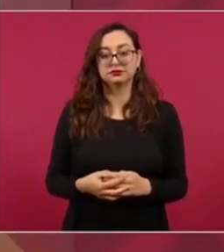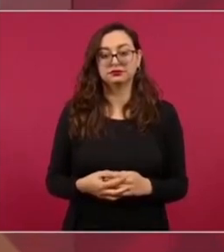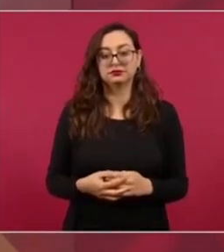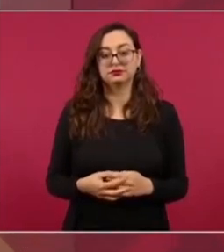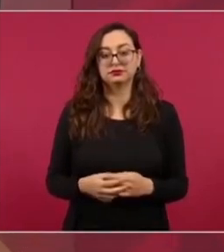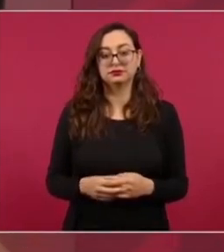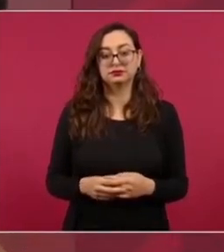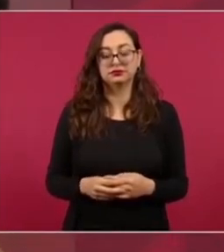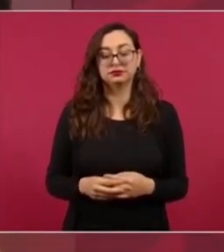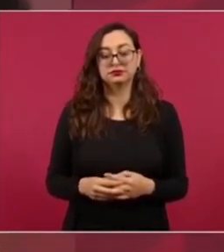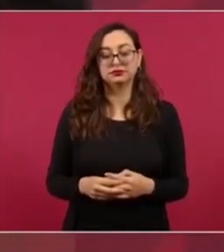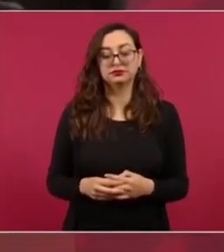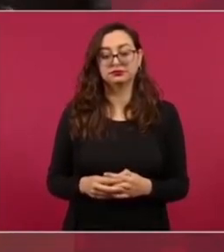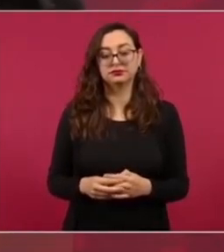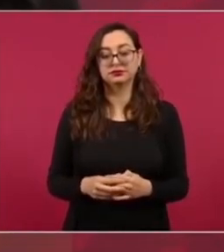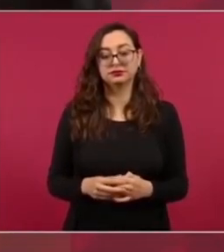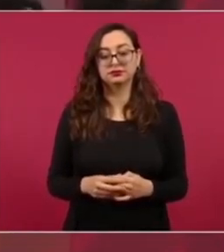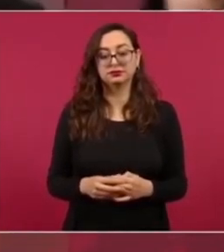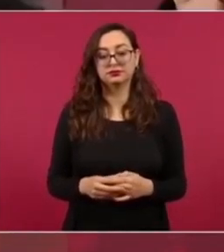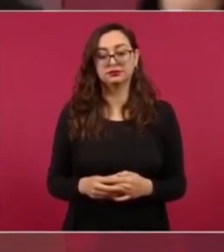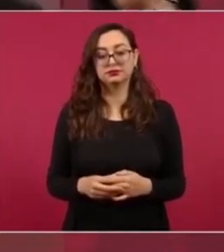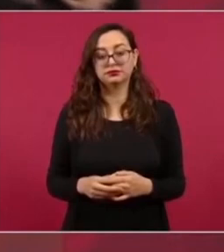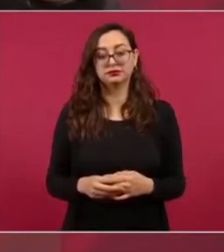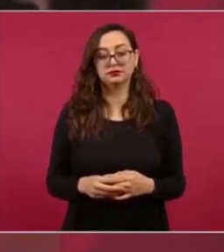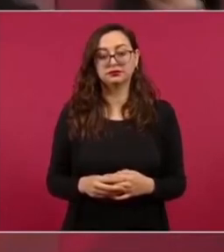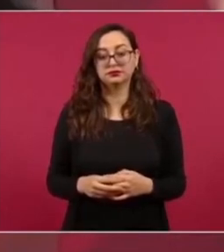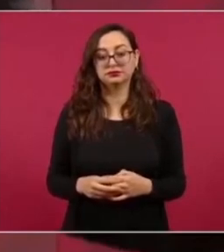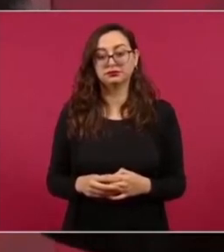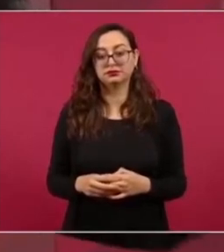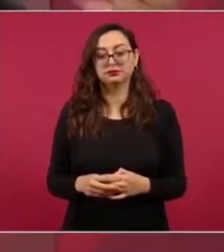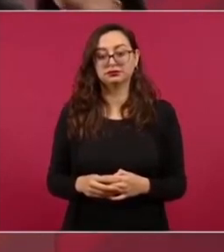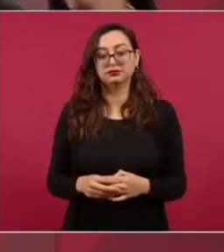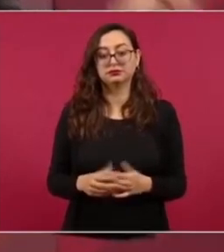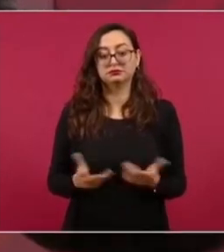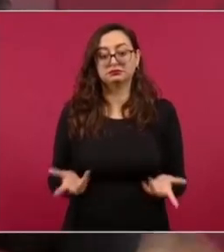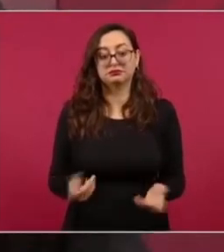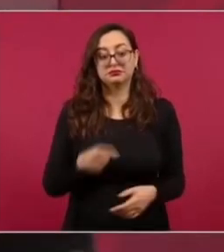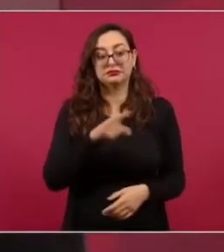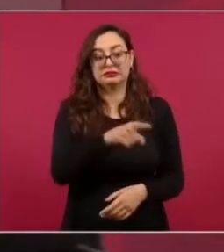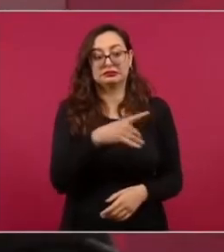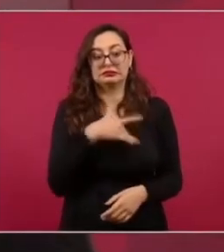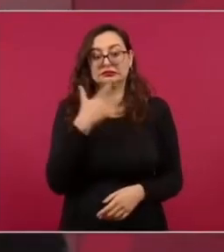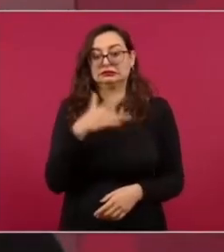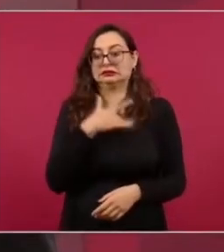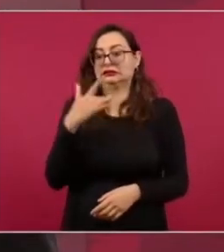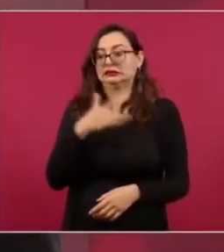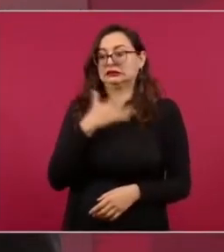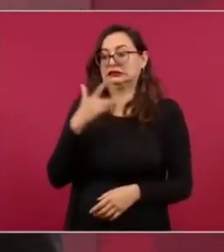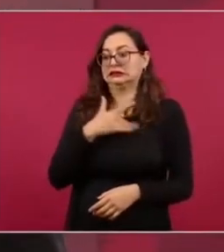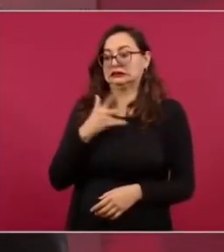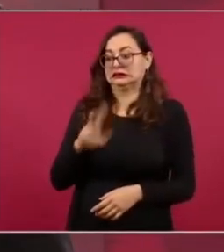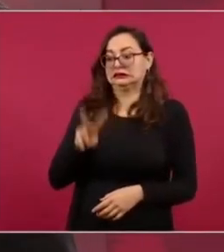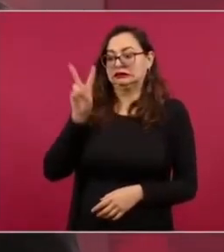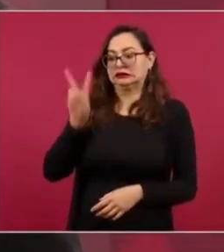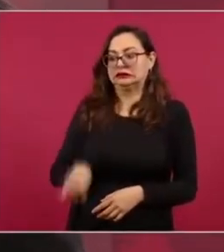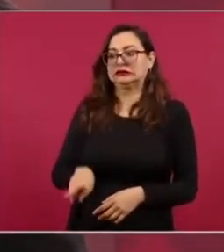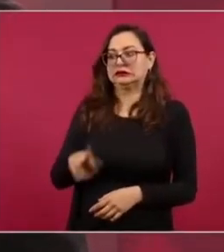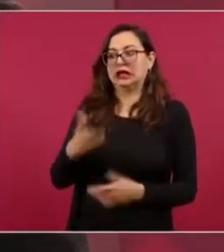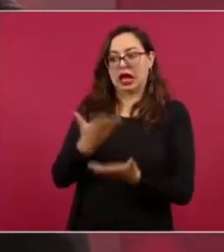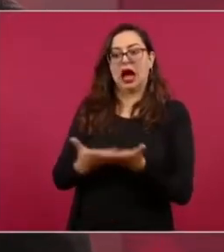me imagino ya él siente que lo van a destituir pues tomo una decisión